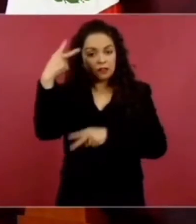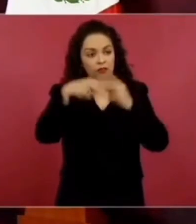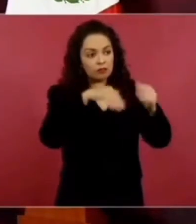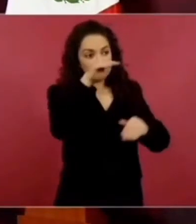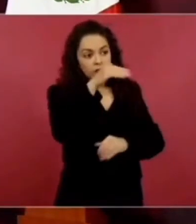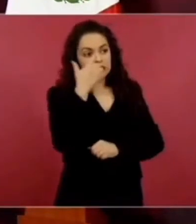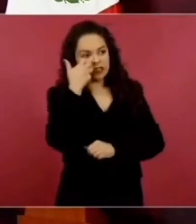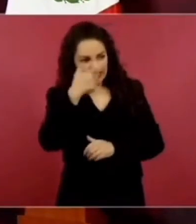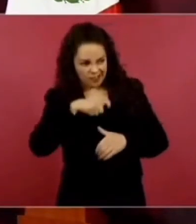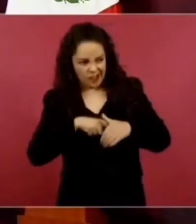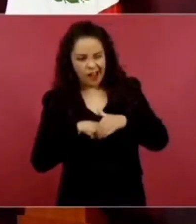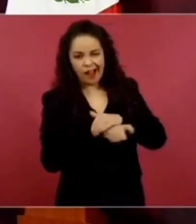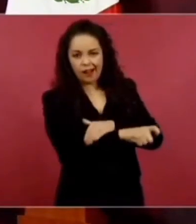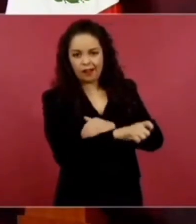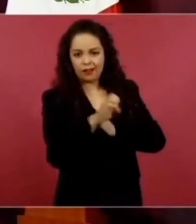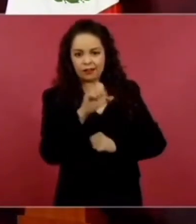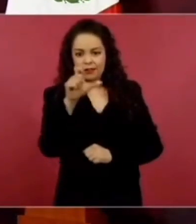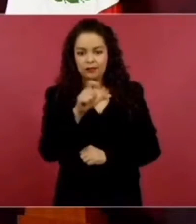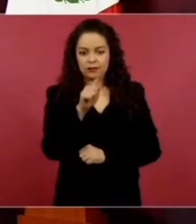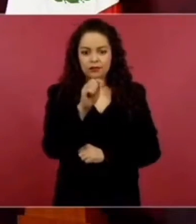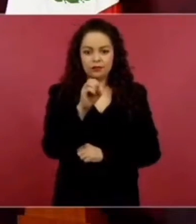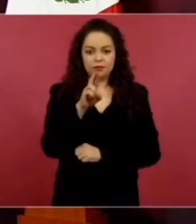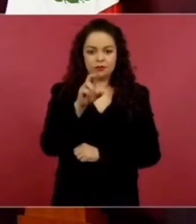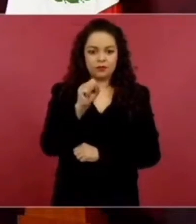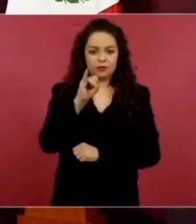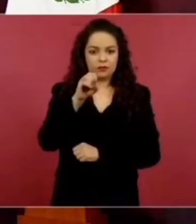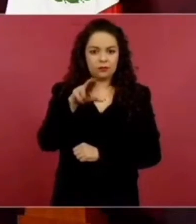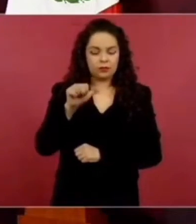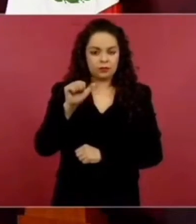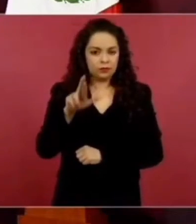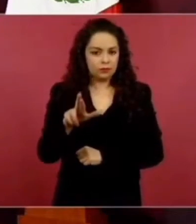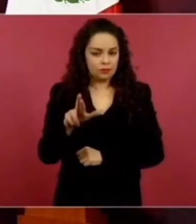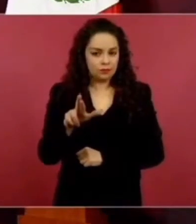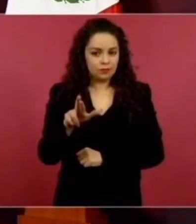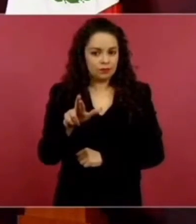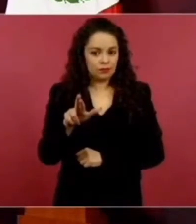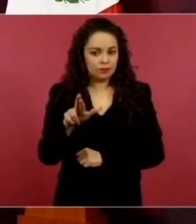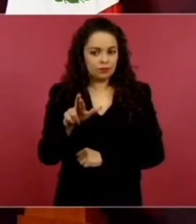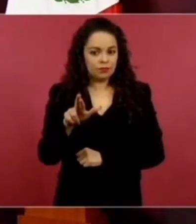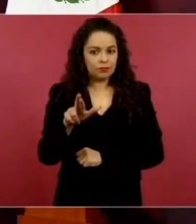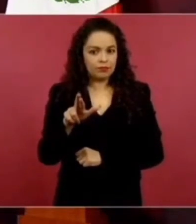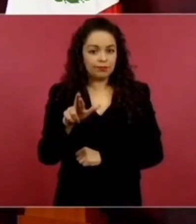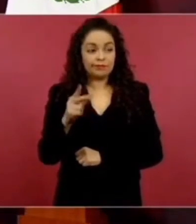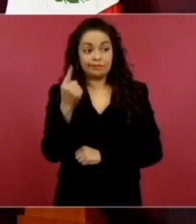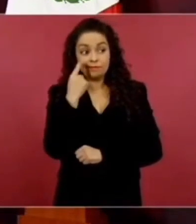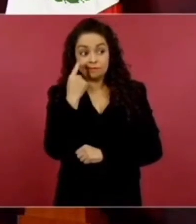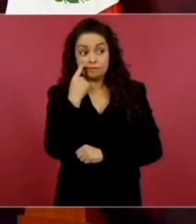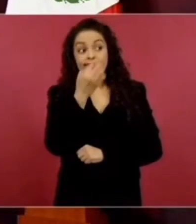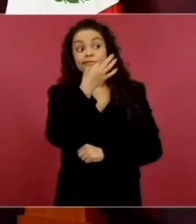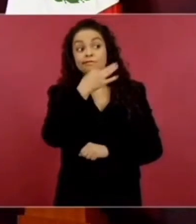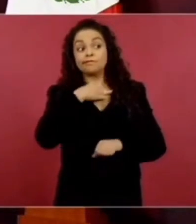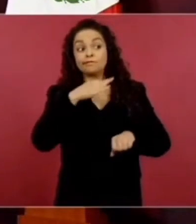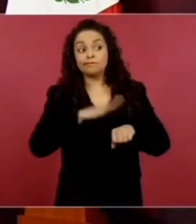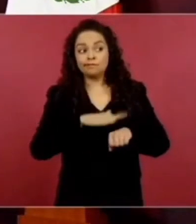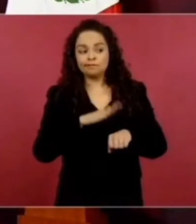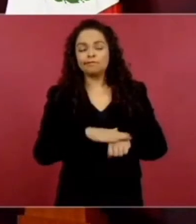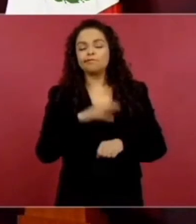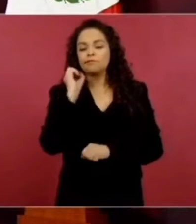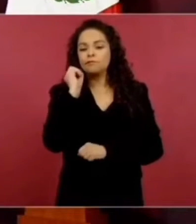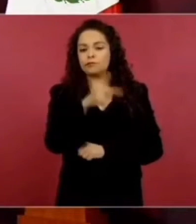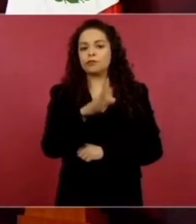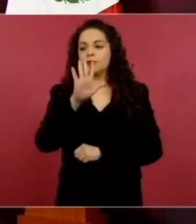que ya lo fui a visitar pues ya se envió un refuerzo